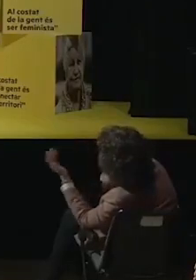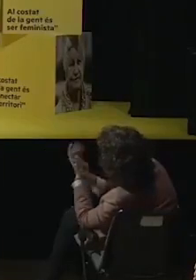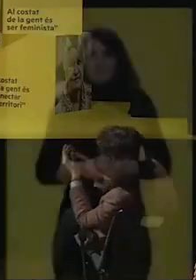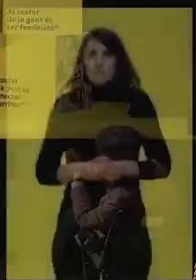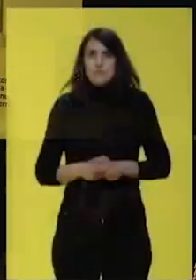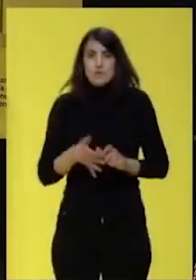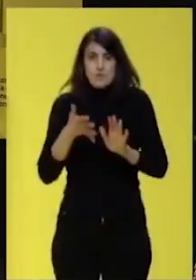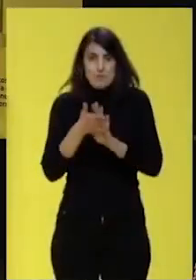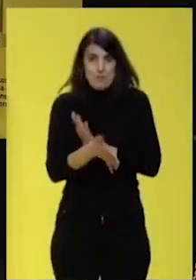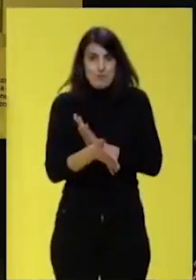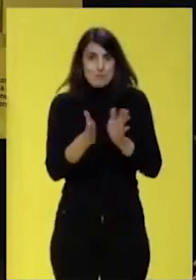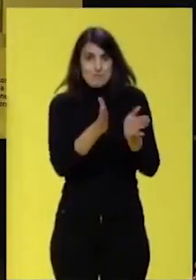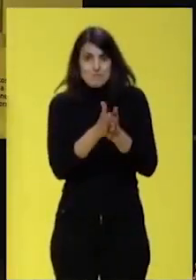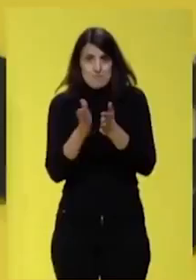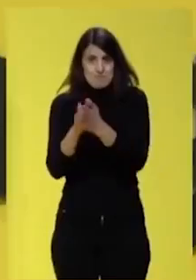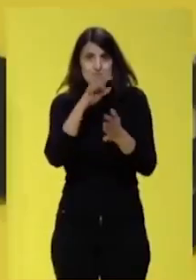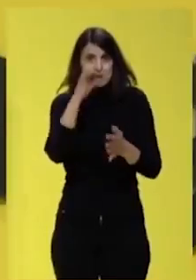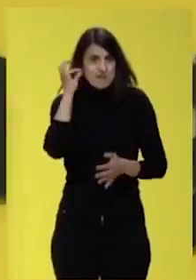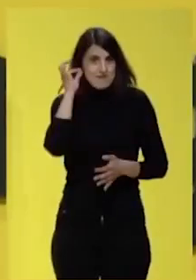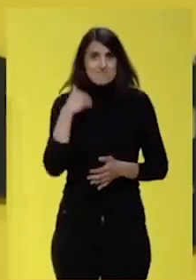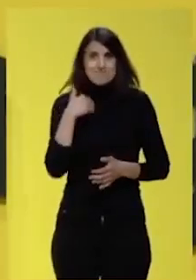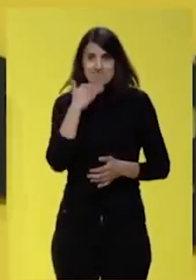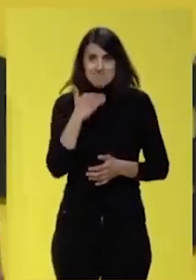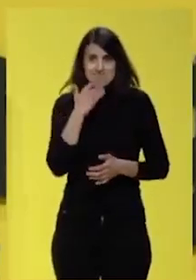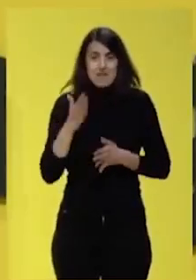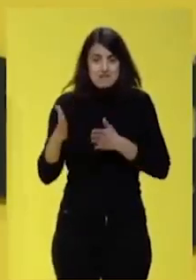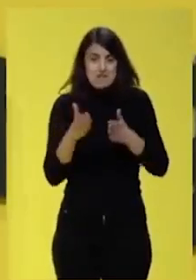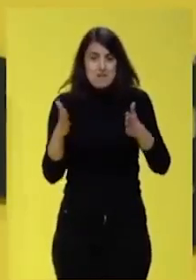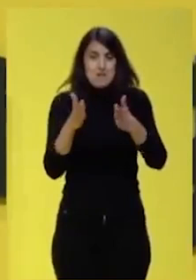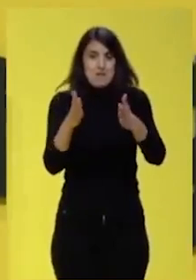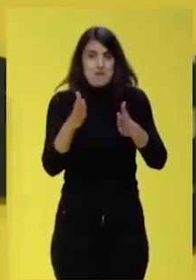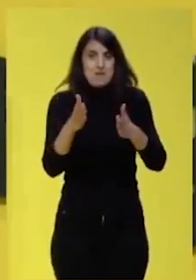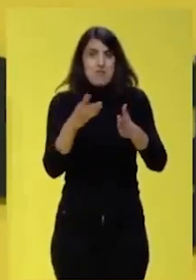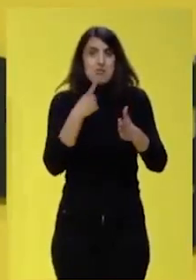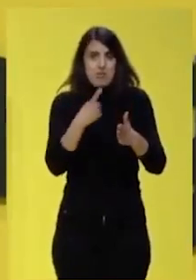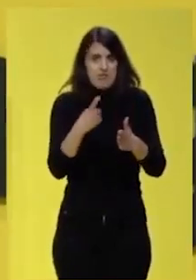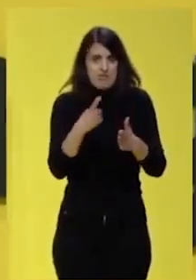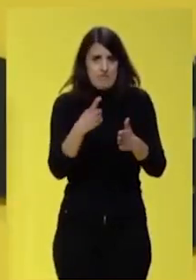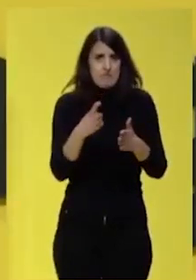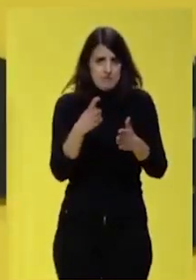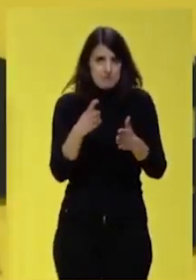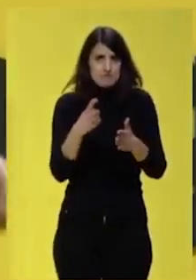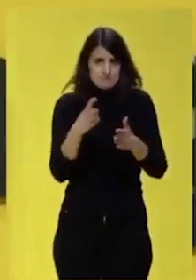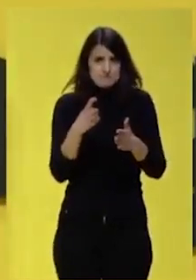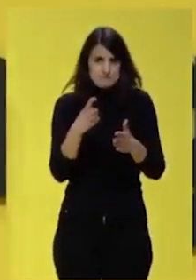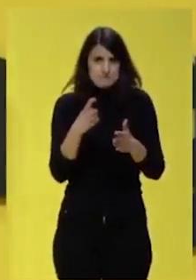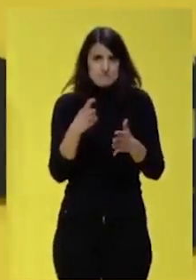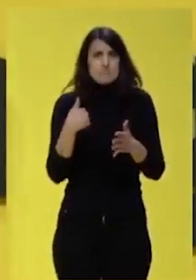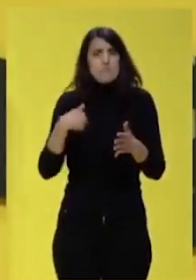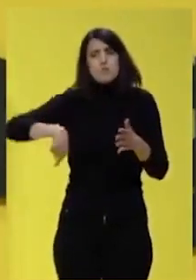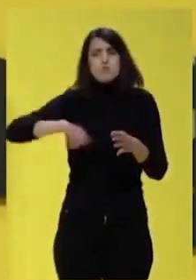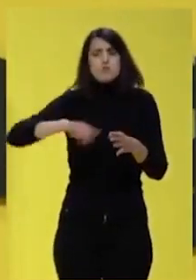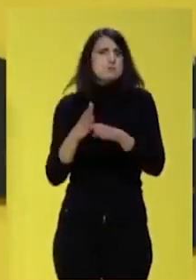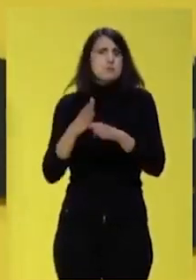Por eso, compañeros y compañeras, sabemos que esto es un camino difícil. Nosotros, y entre nosotras y nosotros, solemos decir